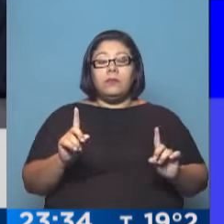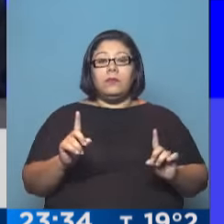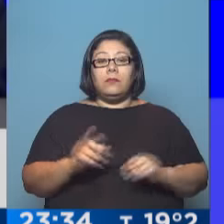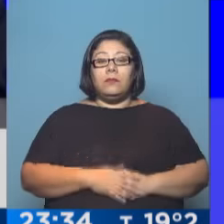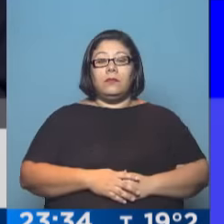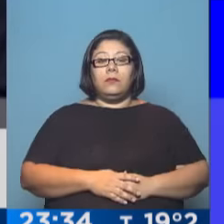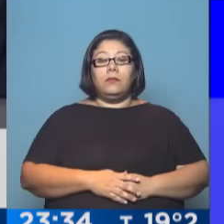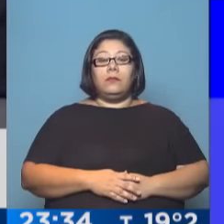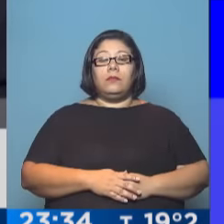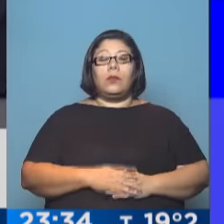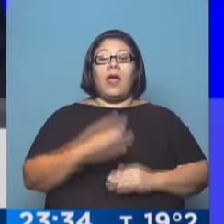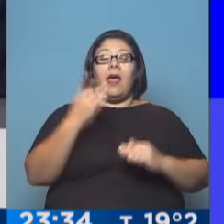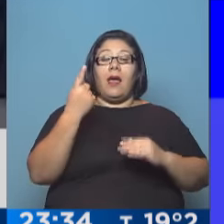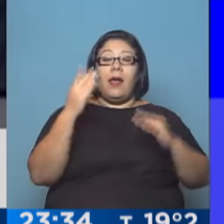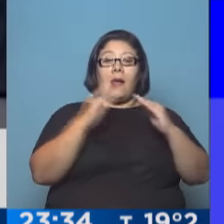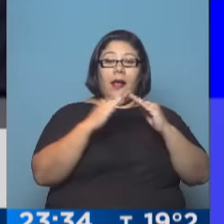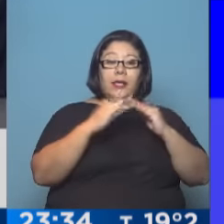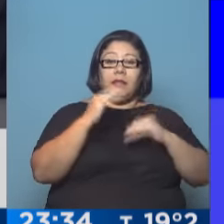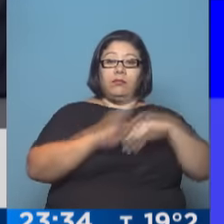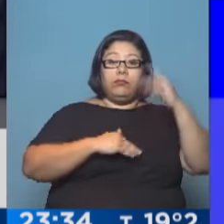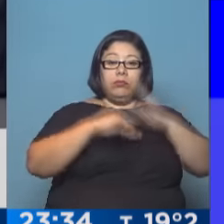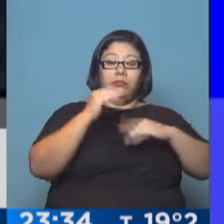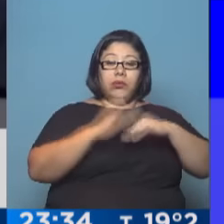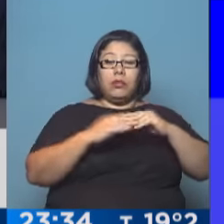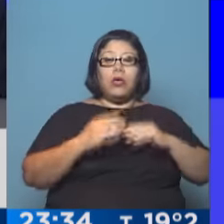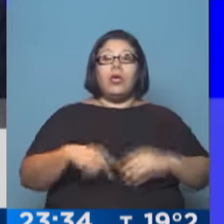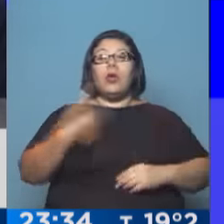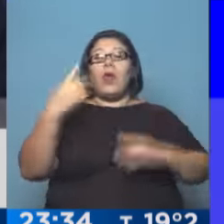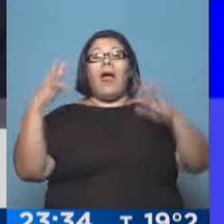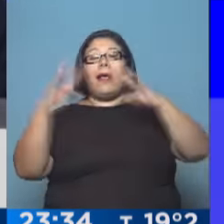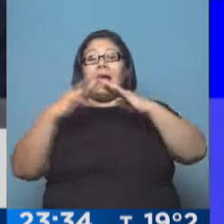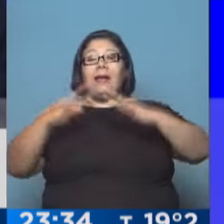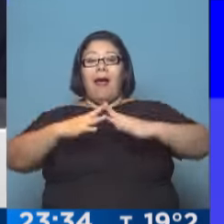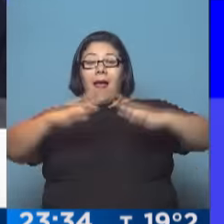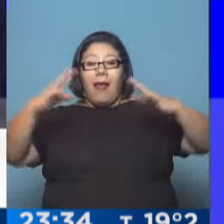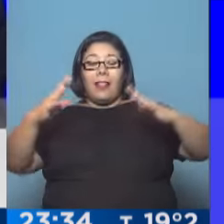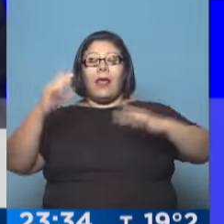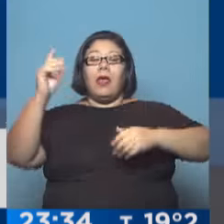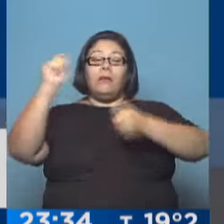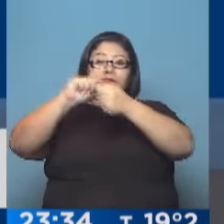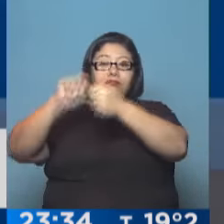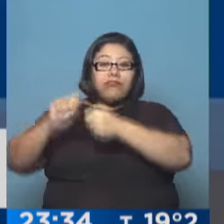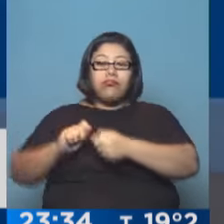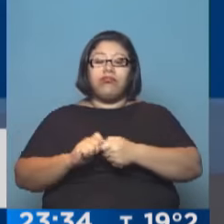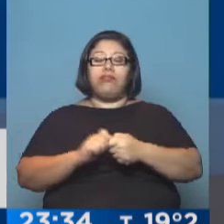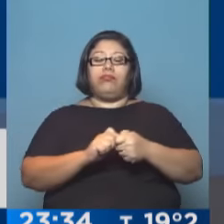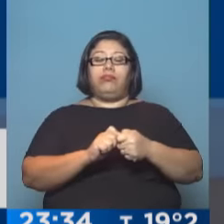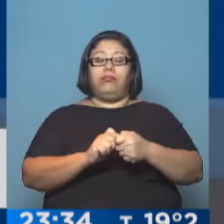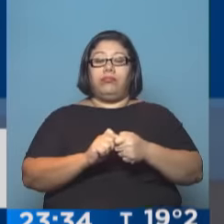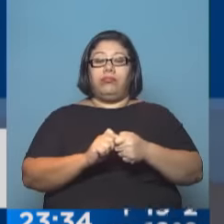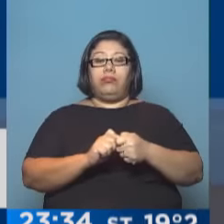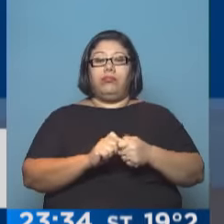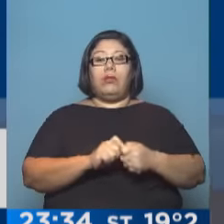un departamento y de la refacción de una quinta que tiene Lula en San Pablo. ¿Cómo impacta esto en el gobierno de Dilma Rousseff, que sabemos